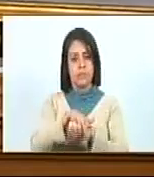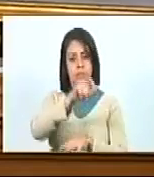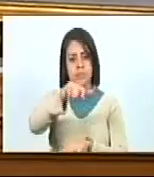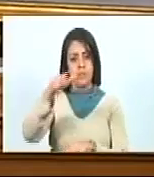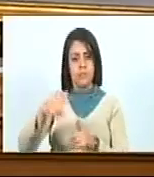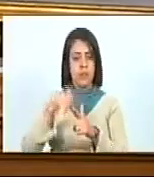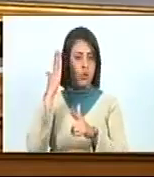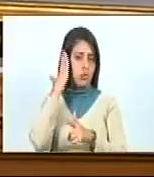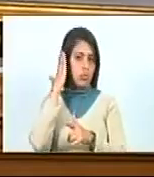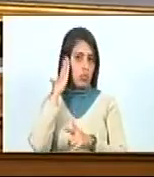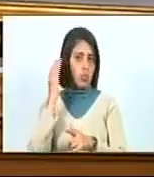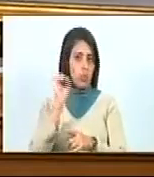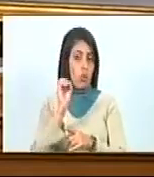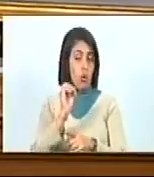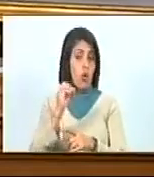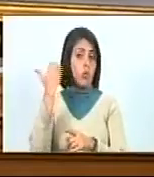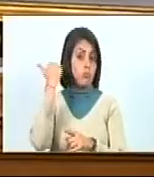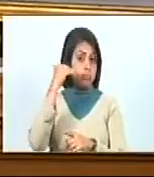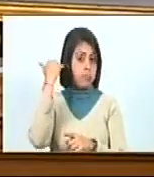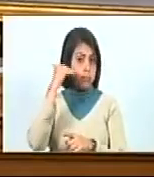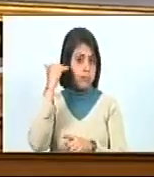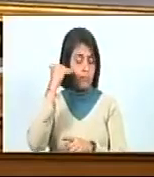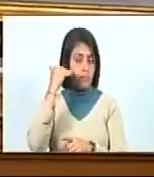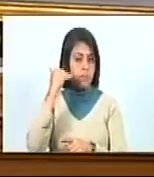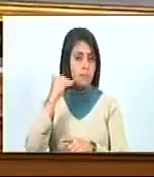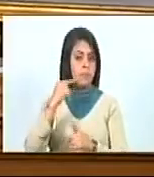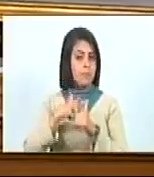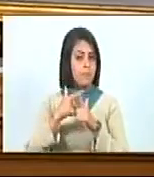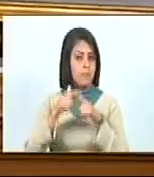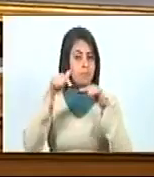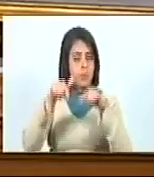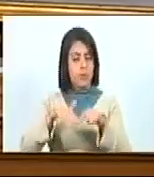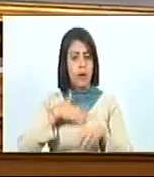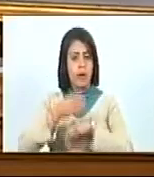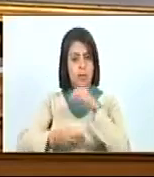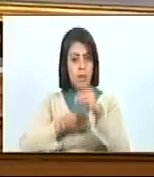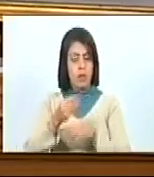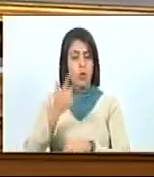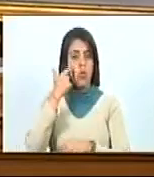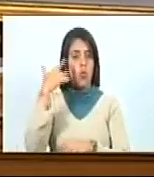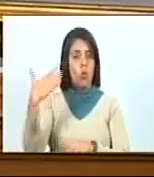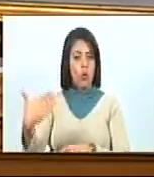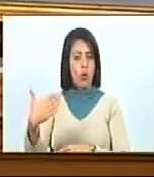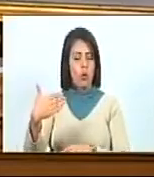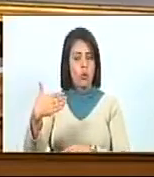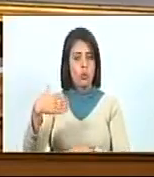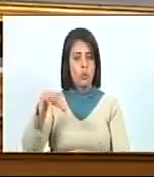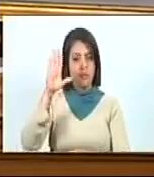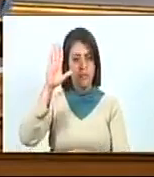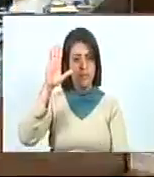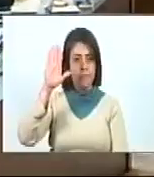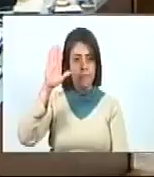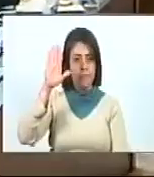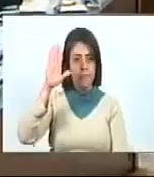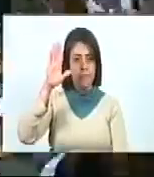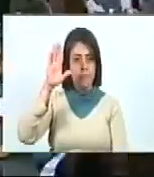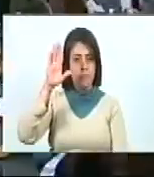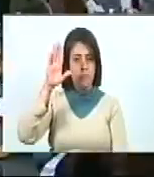a las personas sordas o con otra discapacidad auditiva. Sírvanse indicarlo con la señal de costumbre.